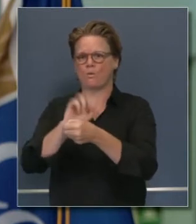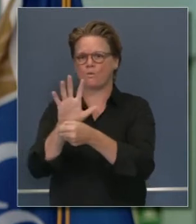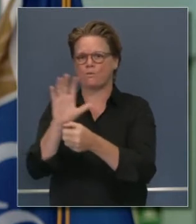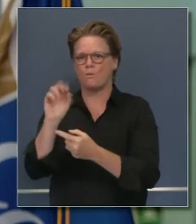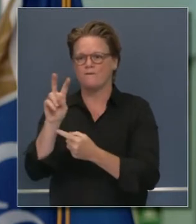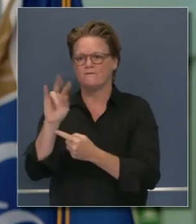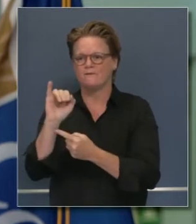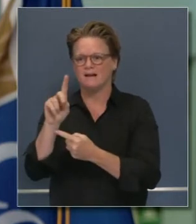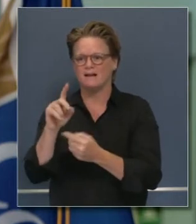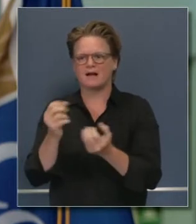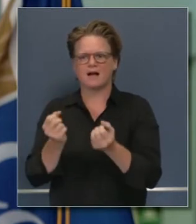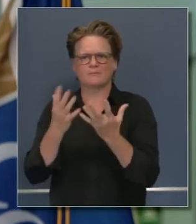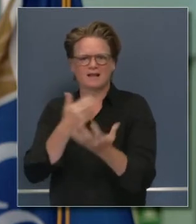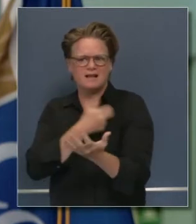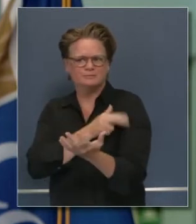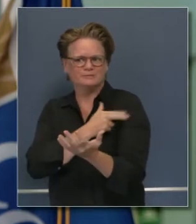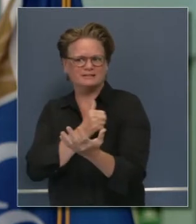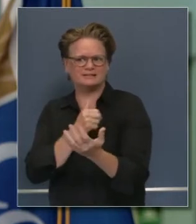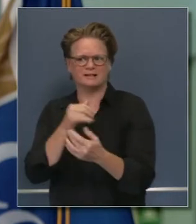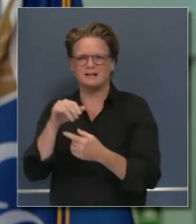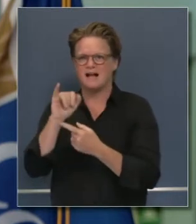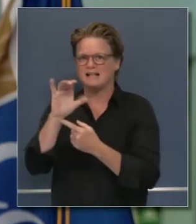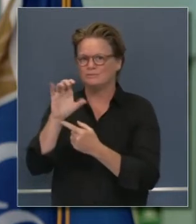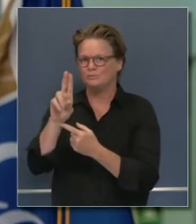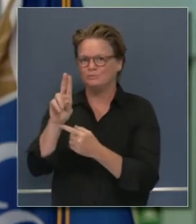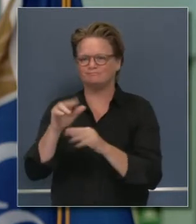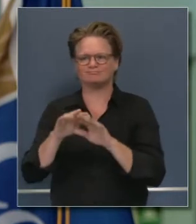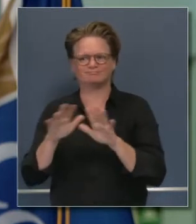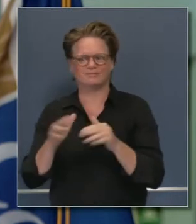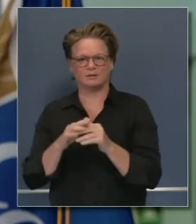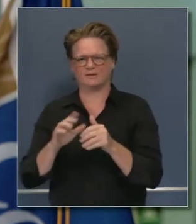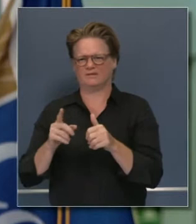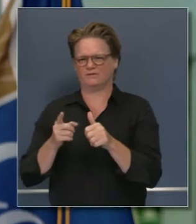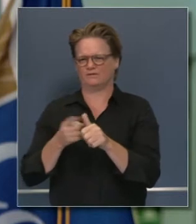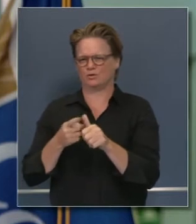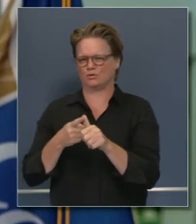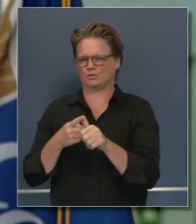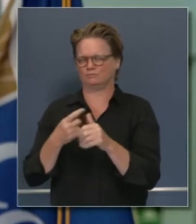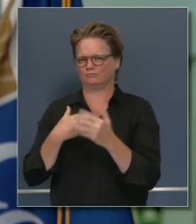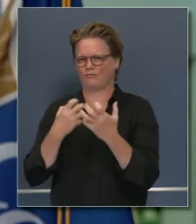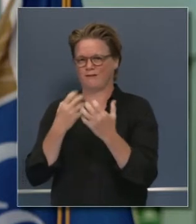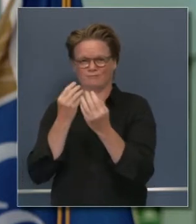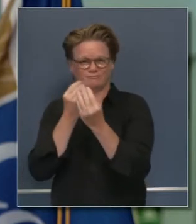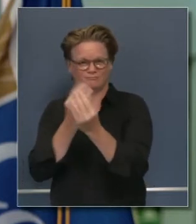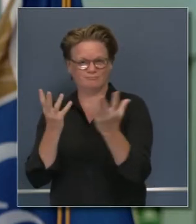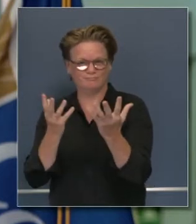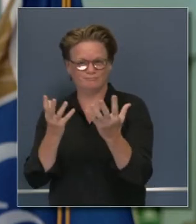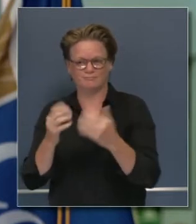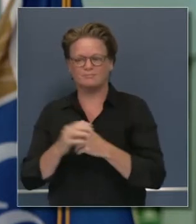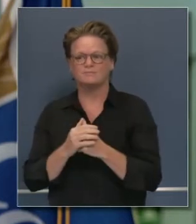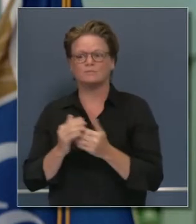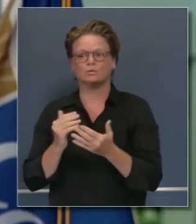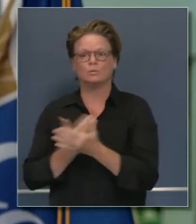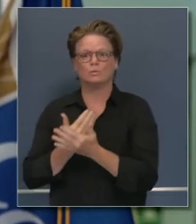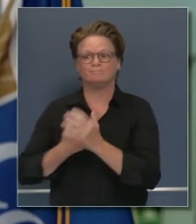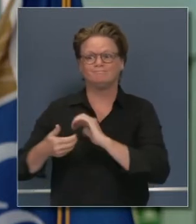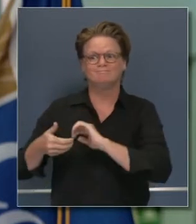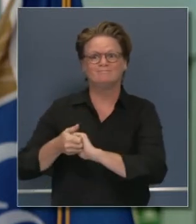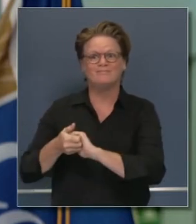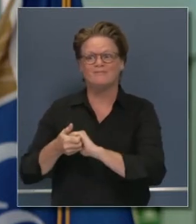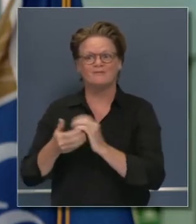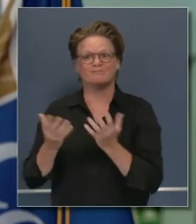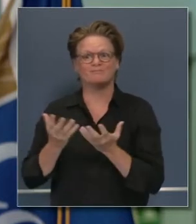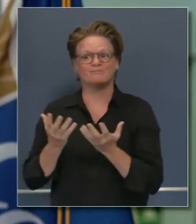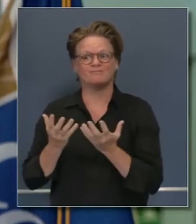hospitalizaciones, etc. Lo haré en un momento, pero quiero comenzar anunciando un nuevo trabajo